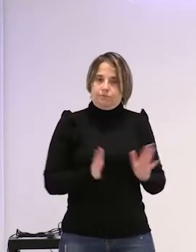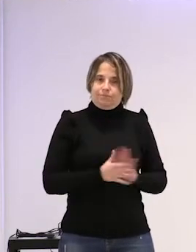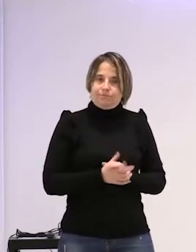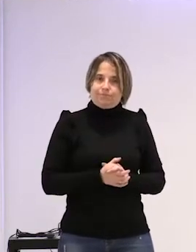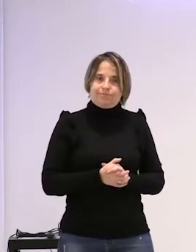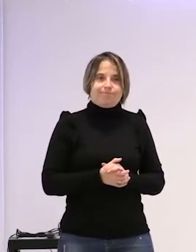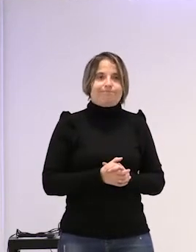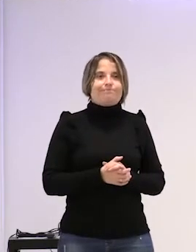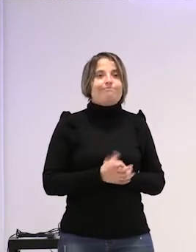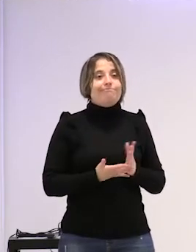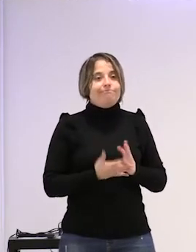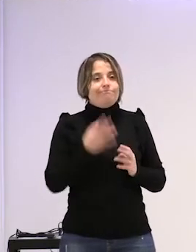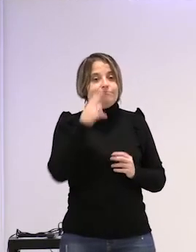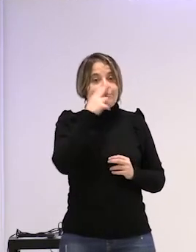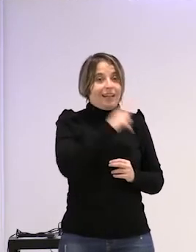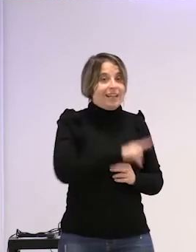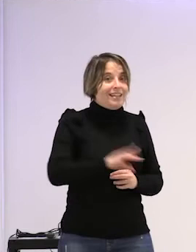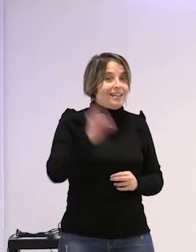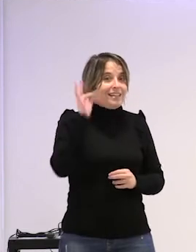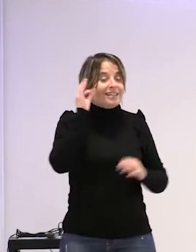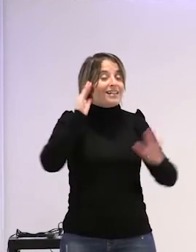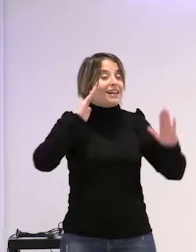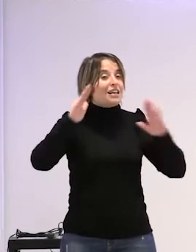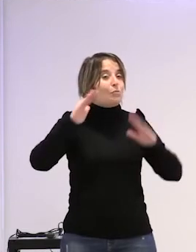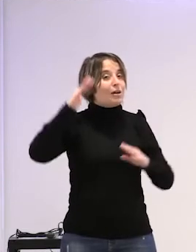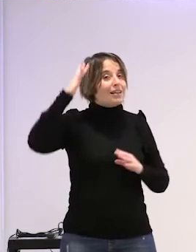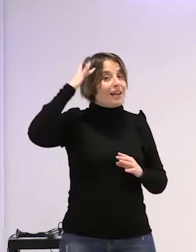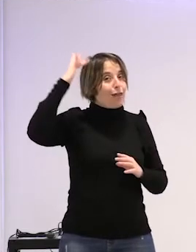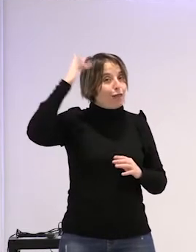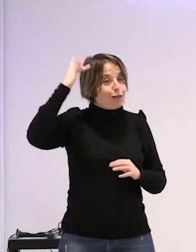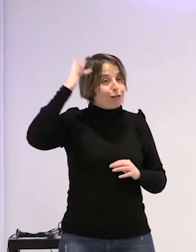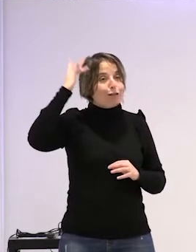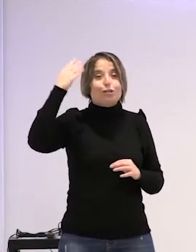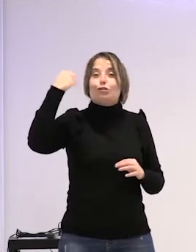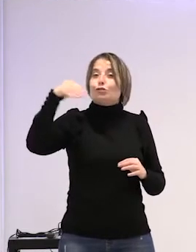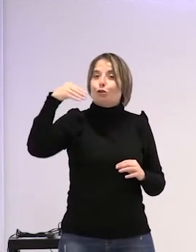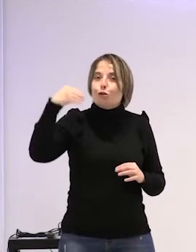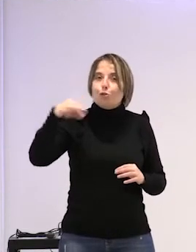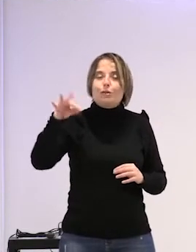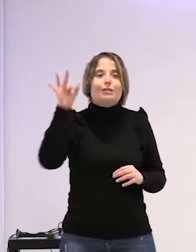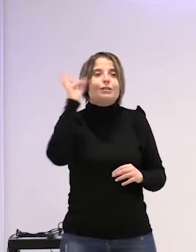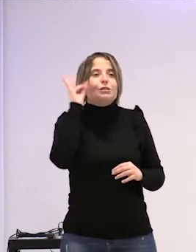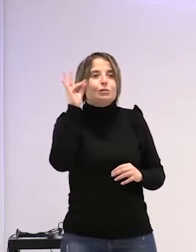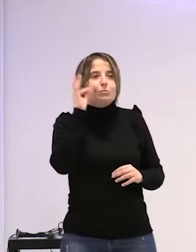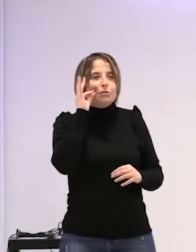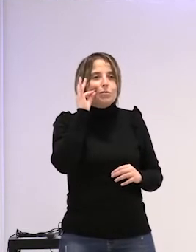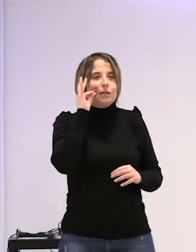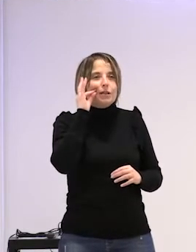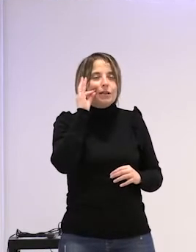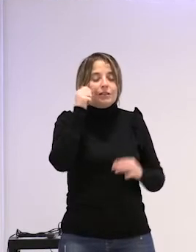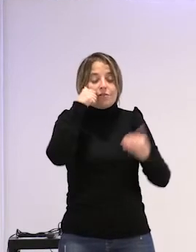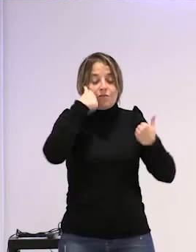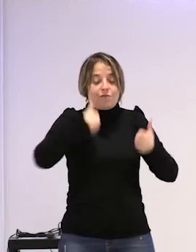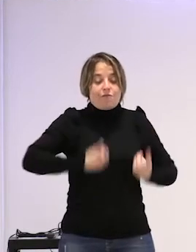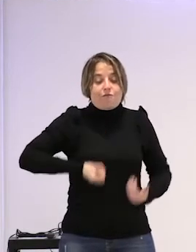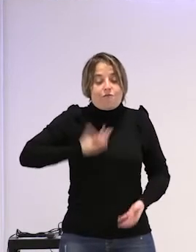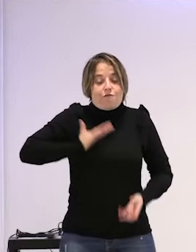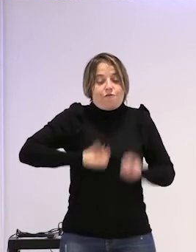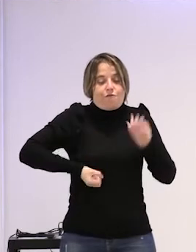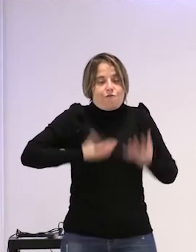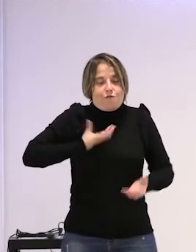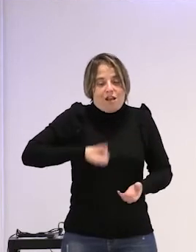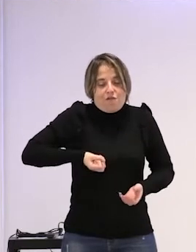cuando devienen en adolescentes en jóvenes en mujeres siguen recurriendo a sus síntomas físicos para poder